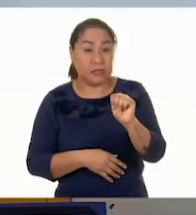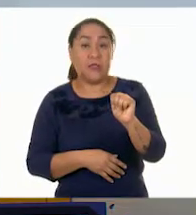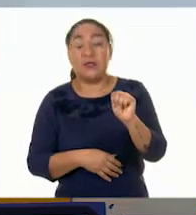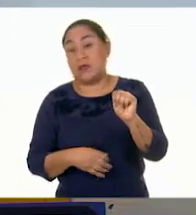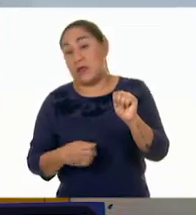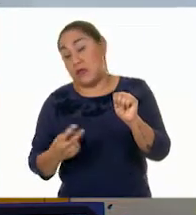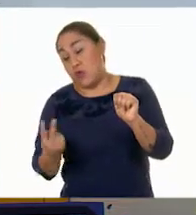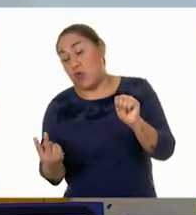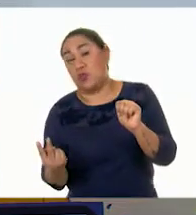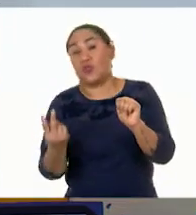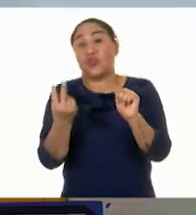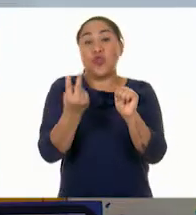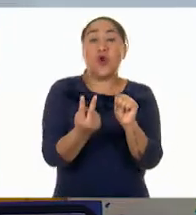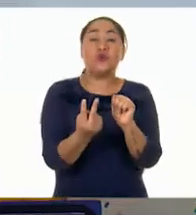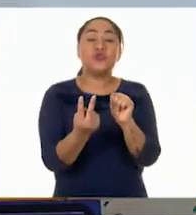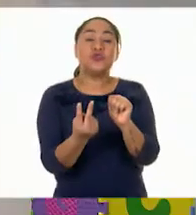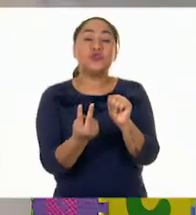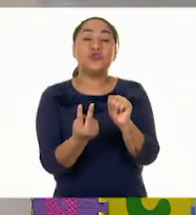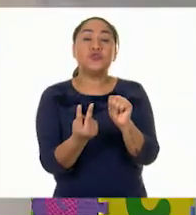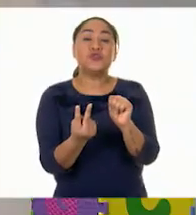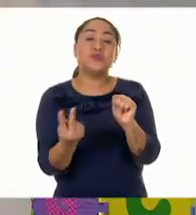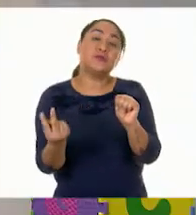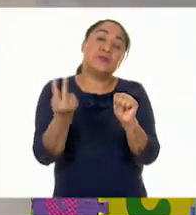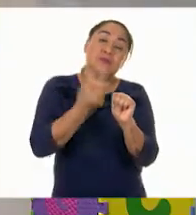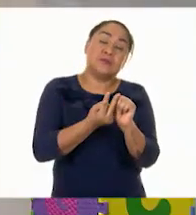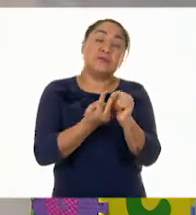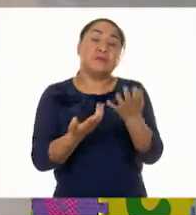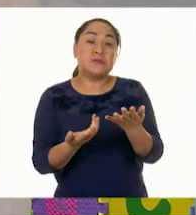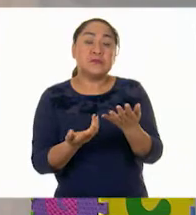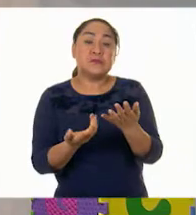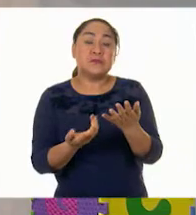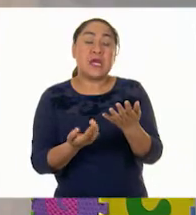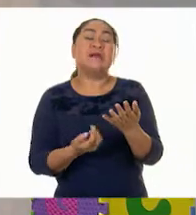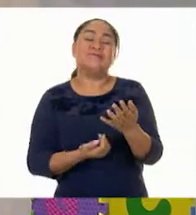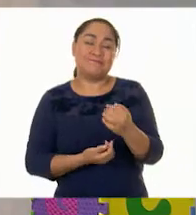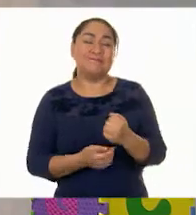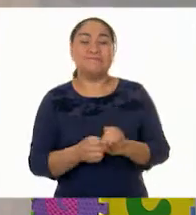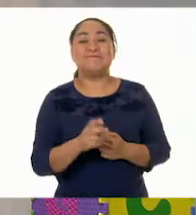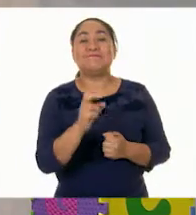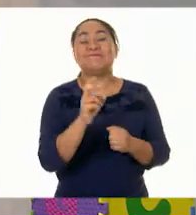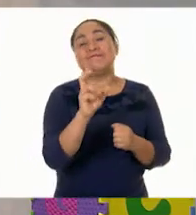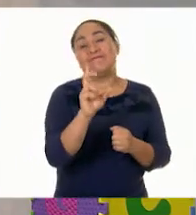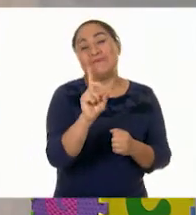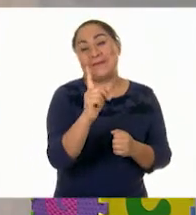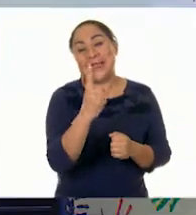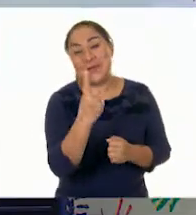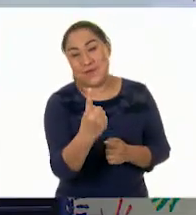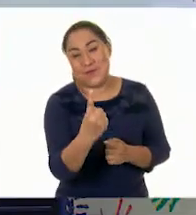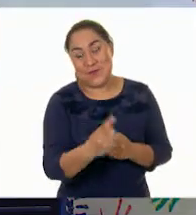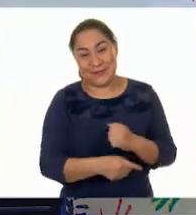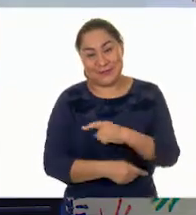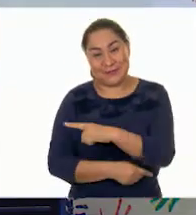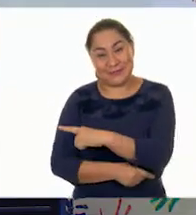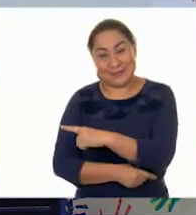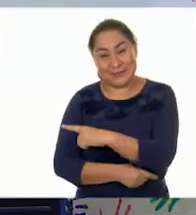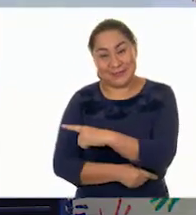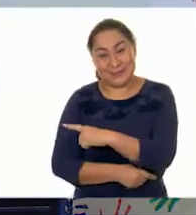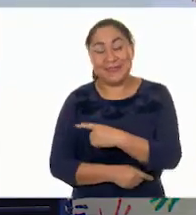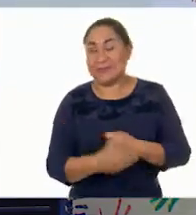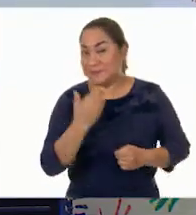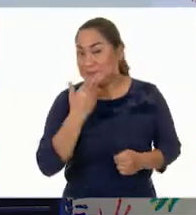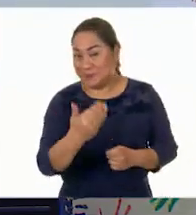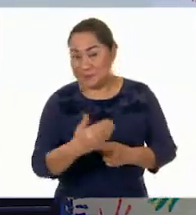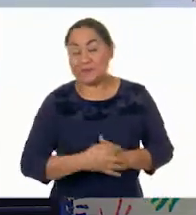más dos. Veintinueve. Veintinueve. Treinta, treinta y uno. Treinta, treinta y uno. Muy bien. Entonces,